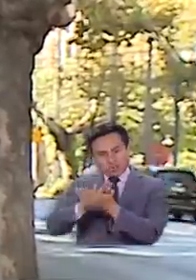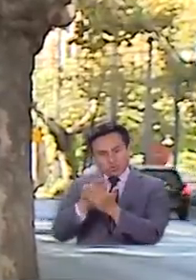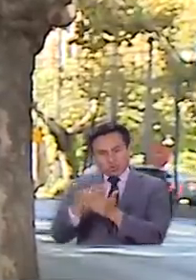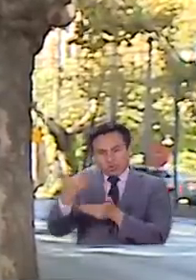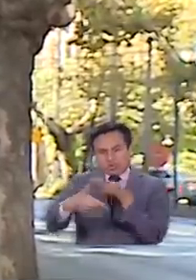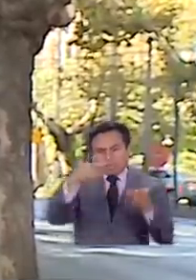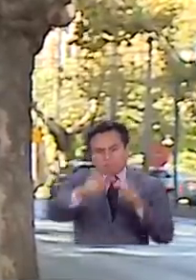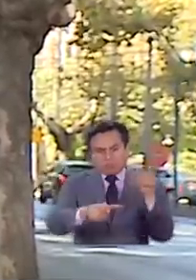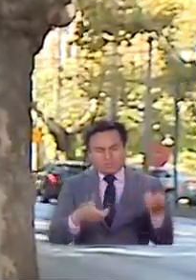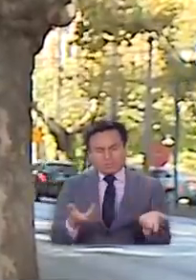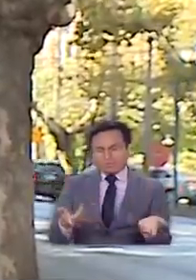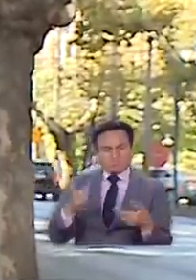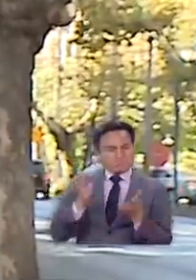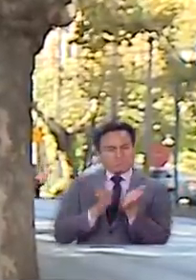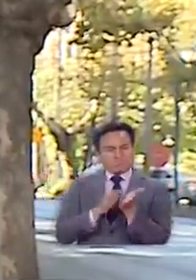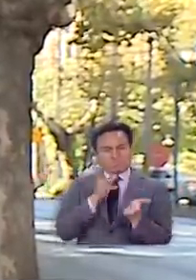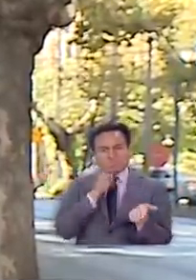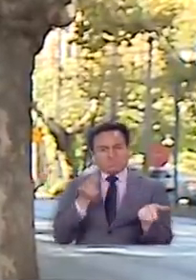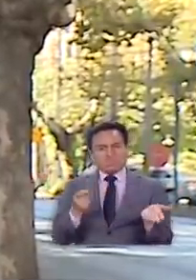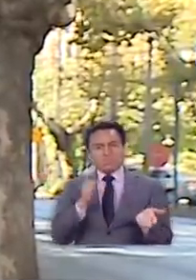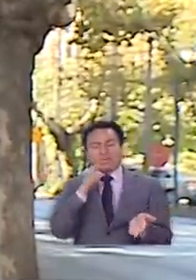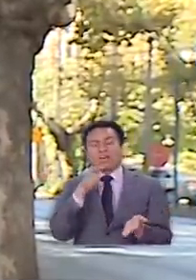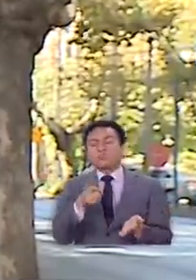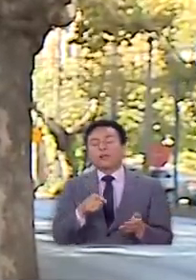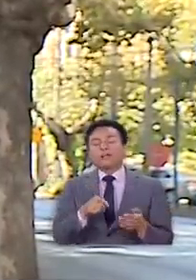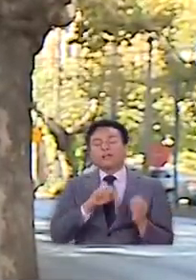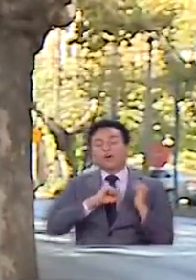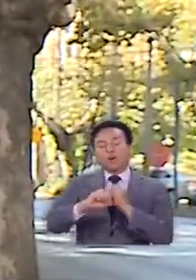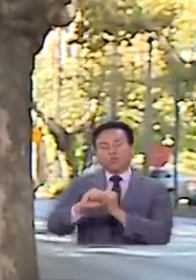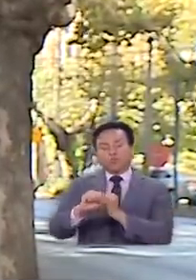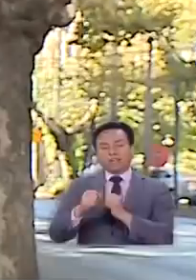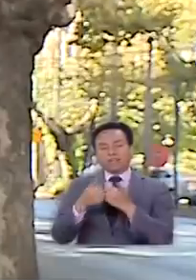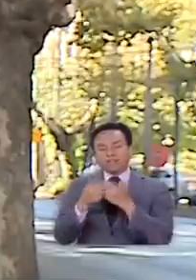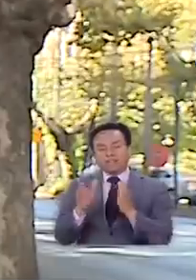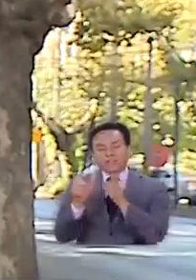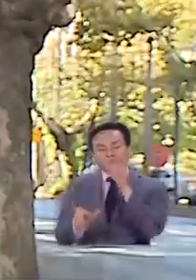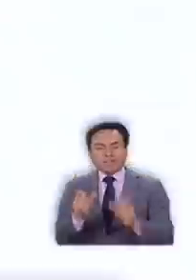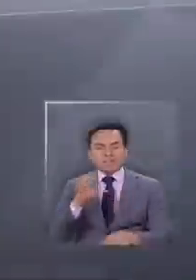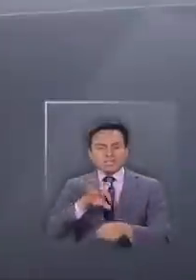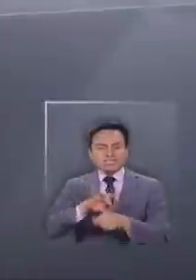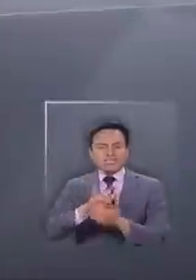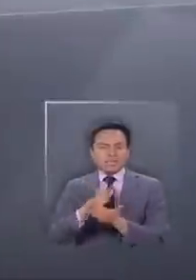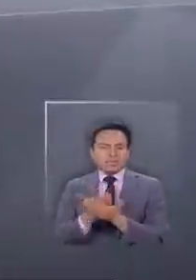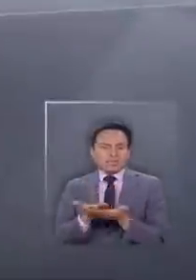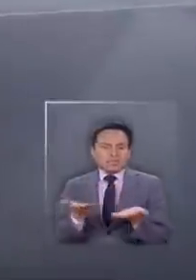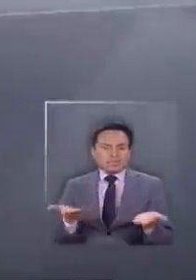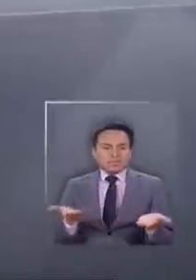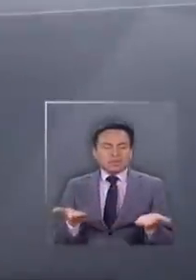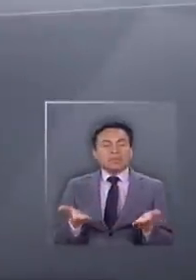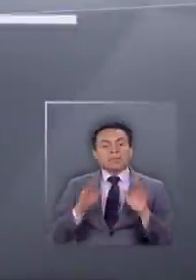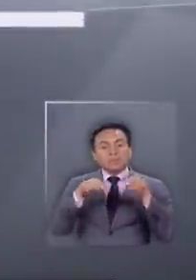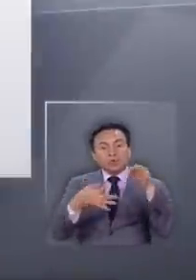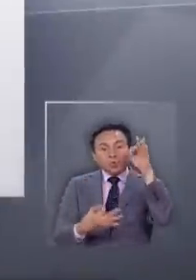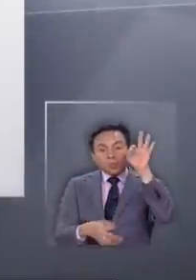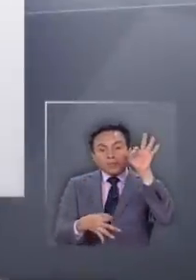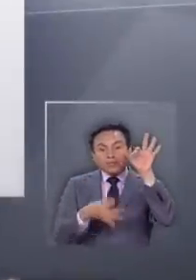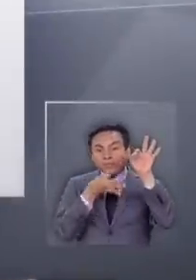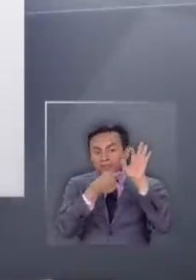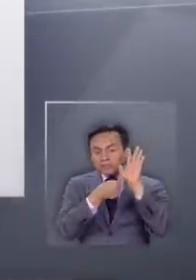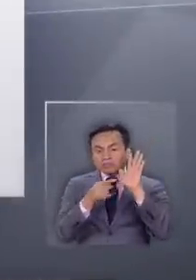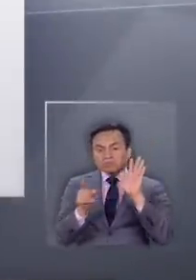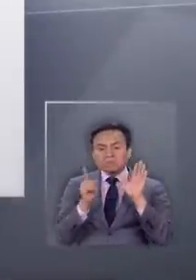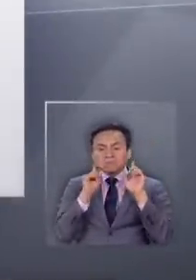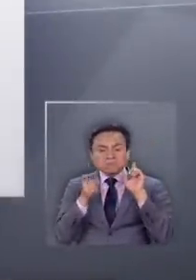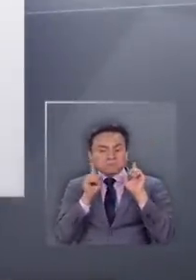contagio al resto de la comunidad. Por lo tanto es un atentado en contra de la libertad del personal de salud. En el mismo documento agregan que de no